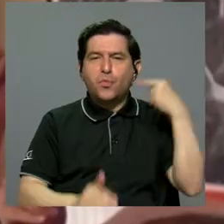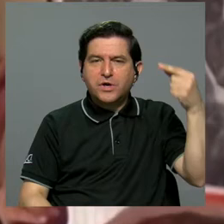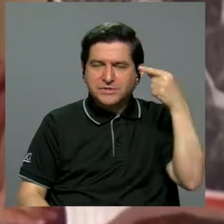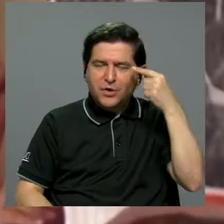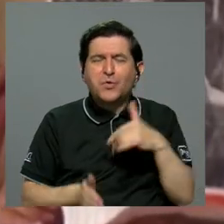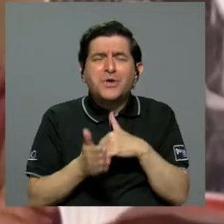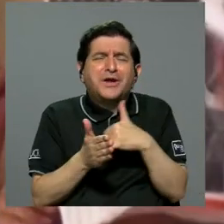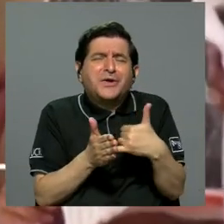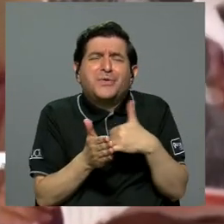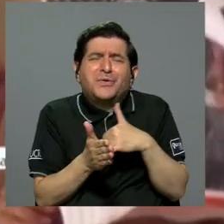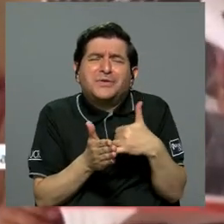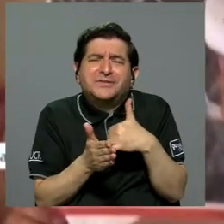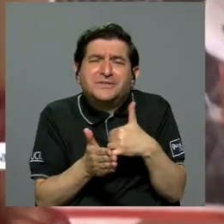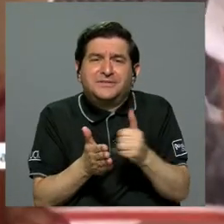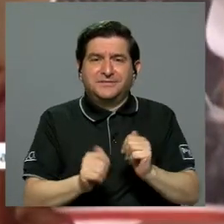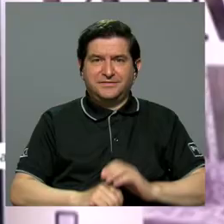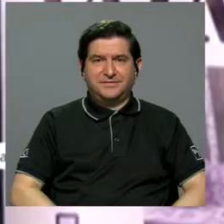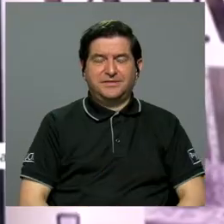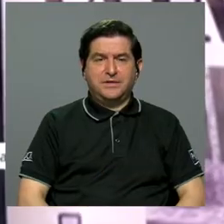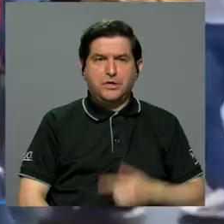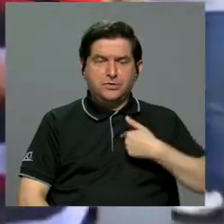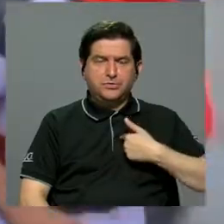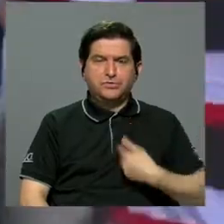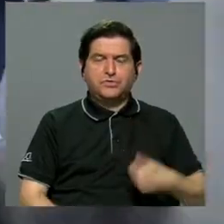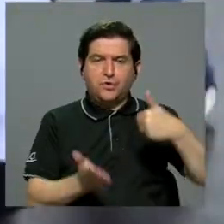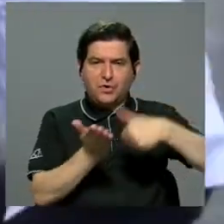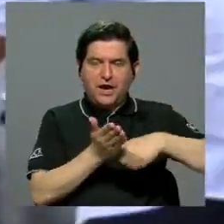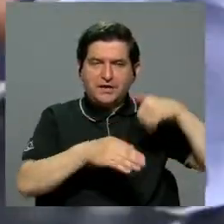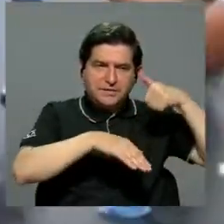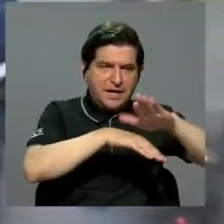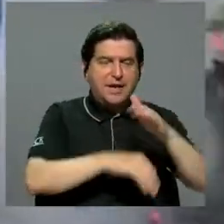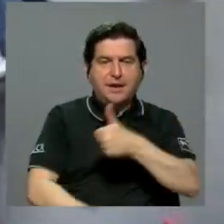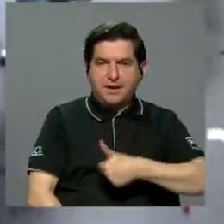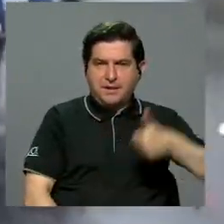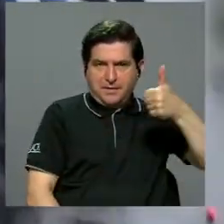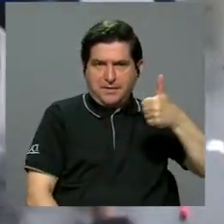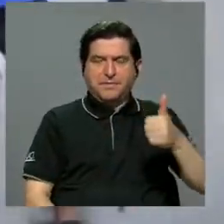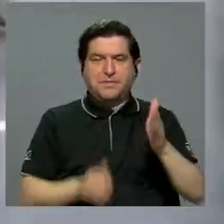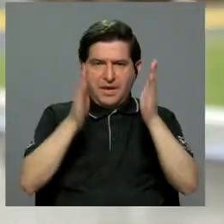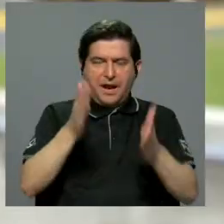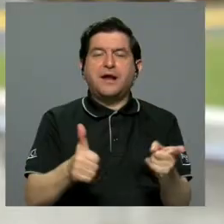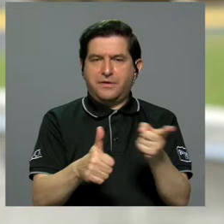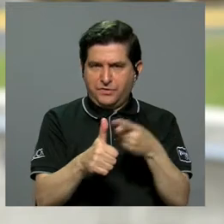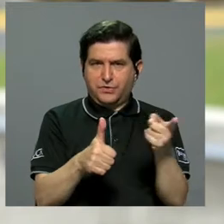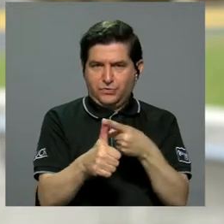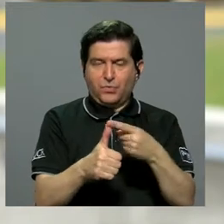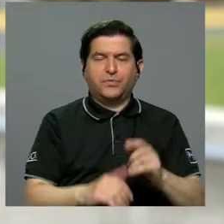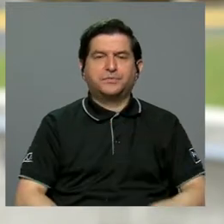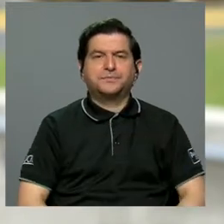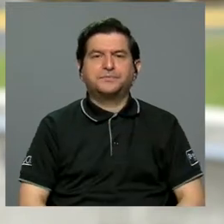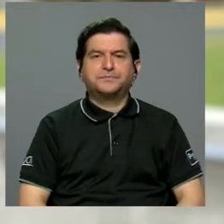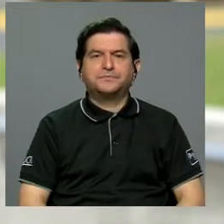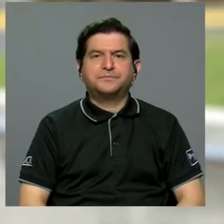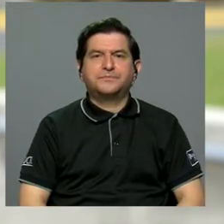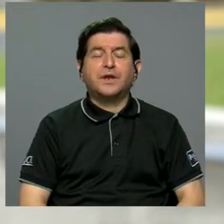gobierno cada vez más débil. Le envié una carta al señor rector, eso fue lo primero que hice,